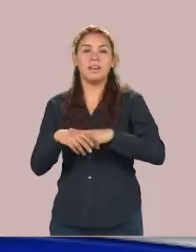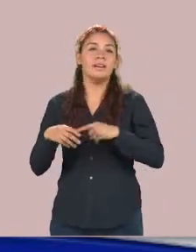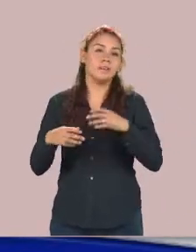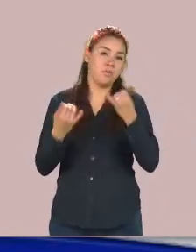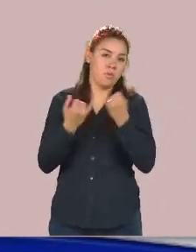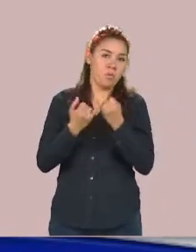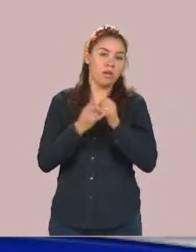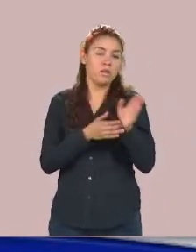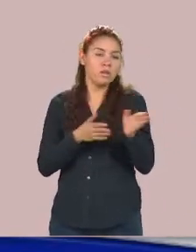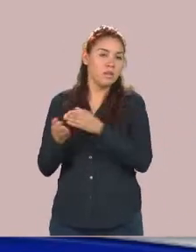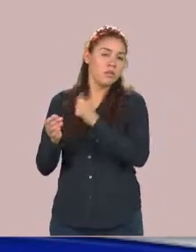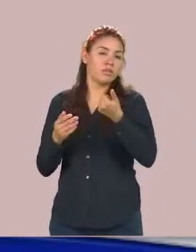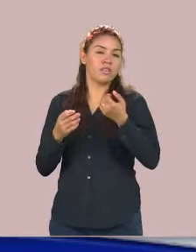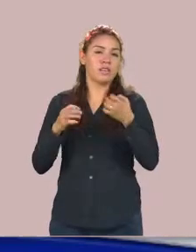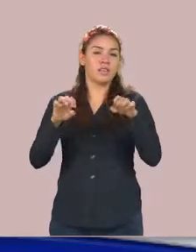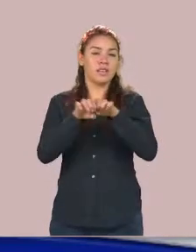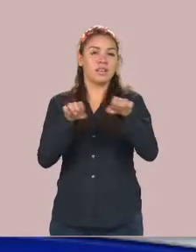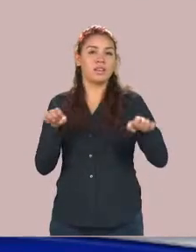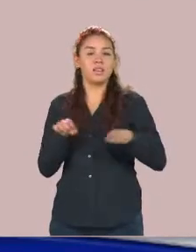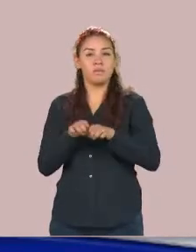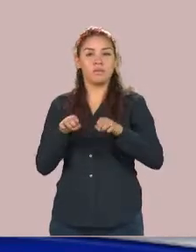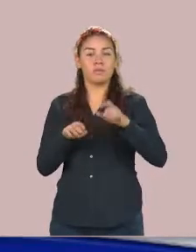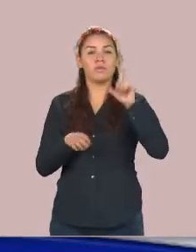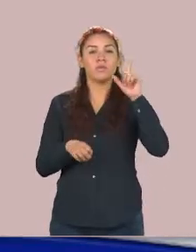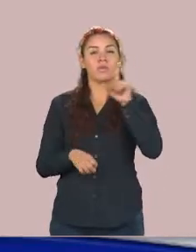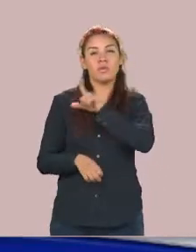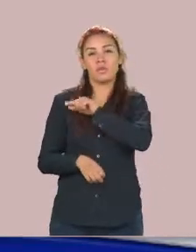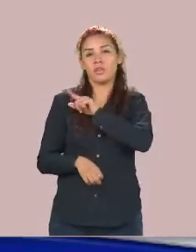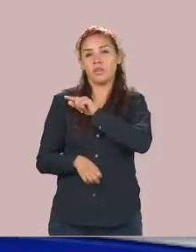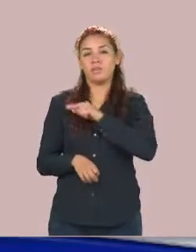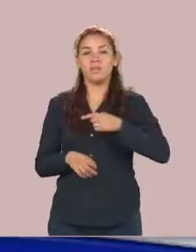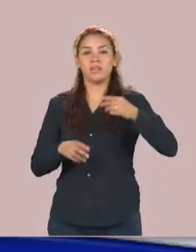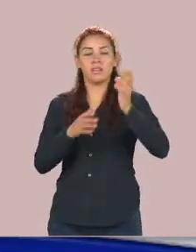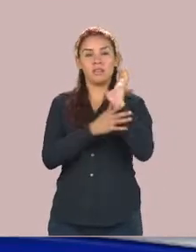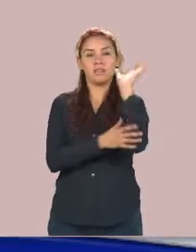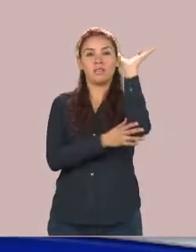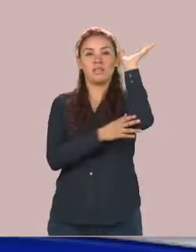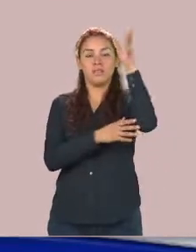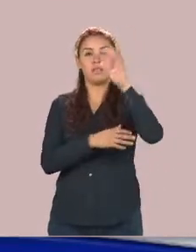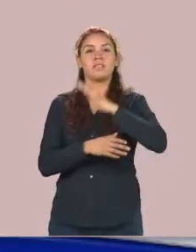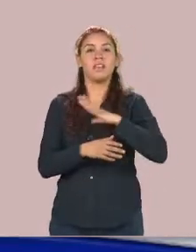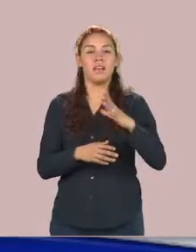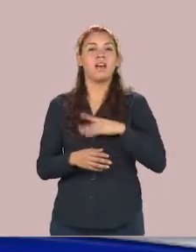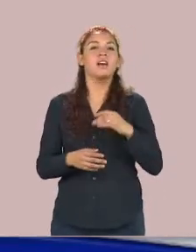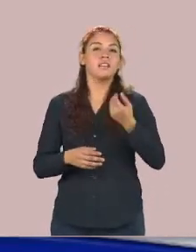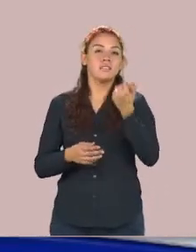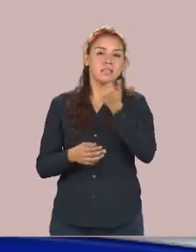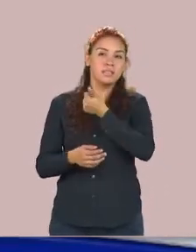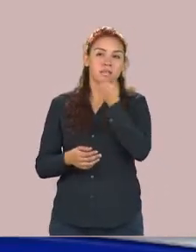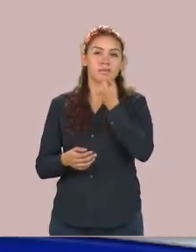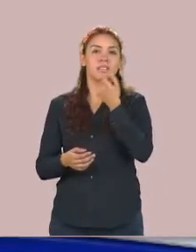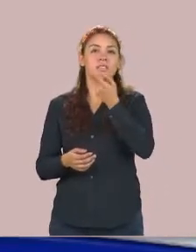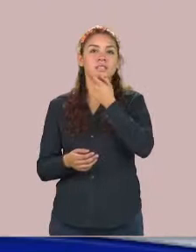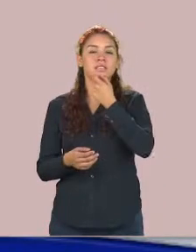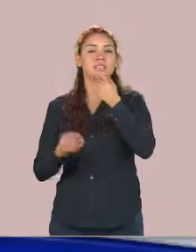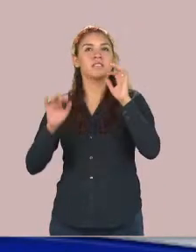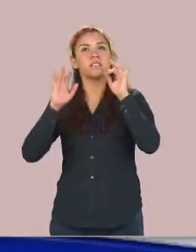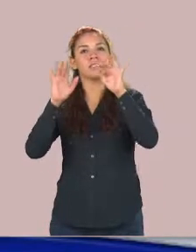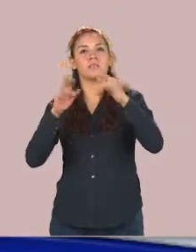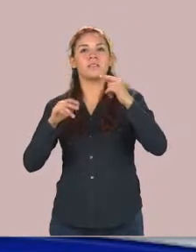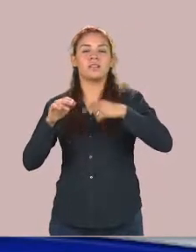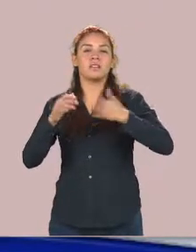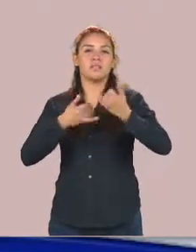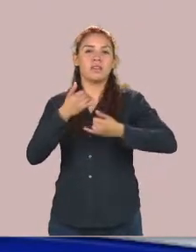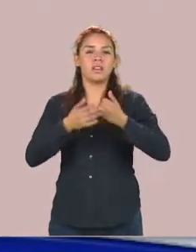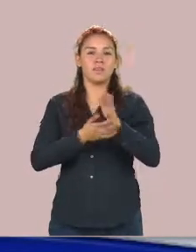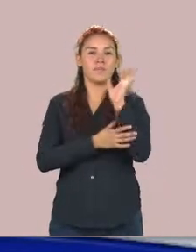corre caminos de básquetbol llevó presentes a niños de la periferia de ciudad victoria con motivo del día de reyes de esto y más nos habla Luis Sosa a través